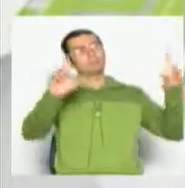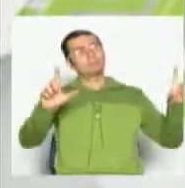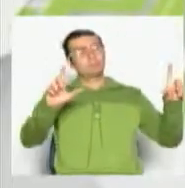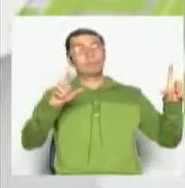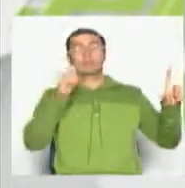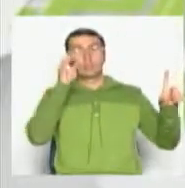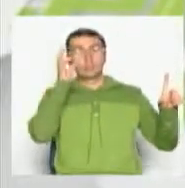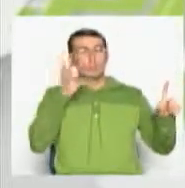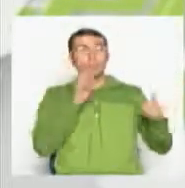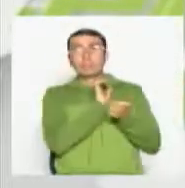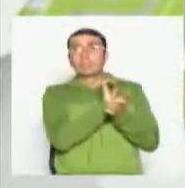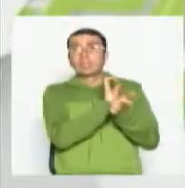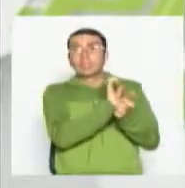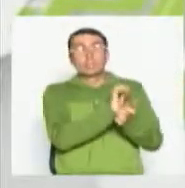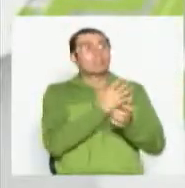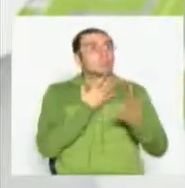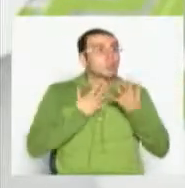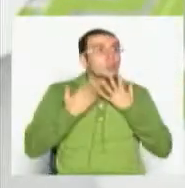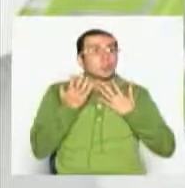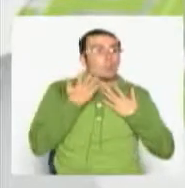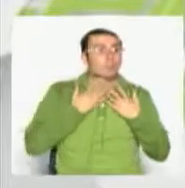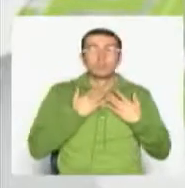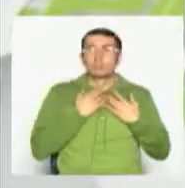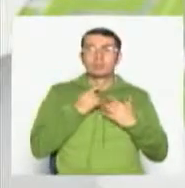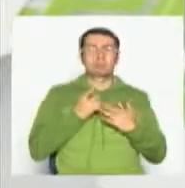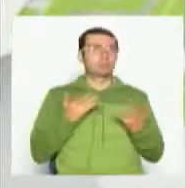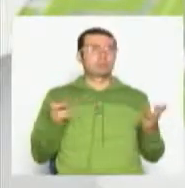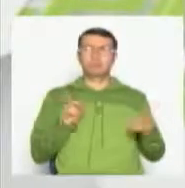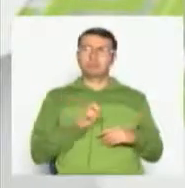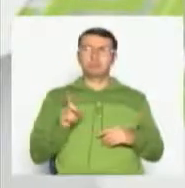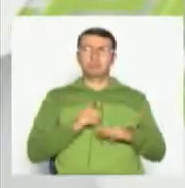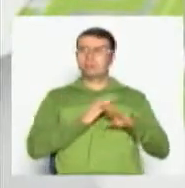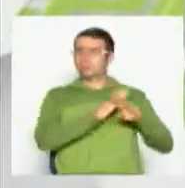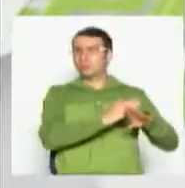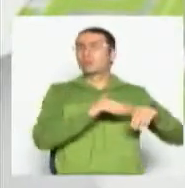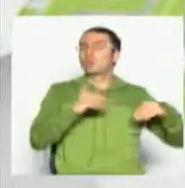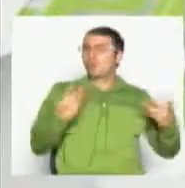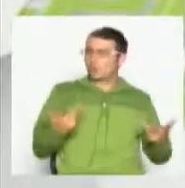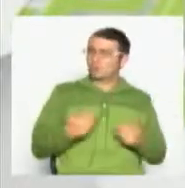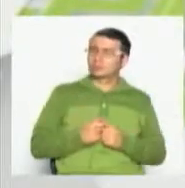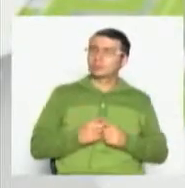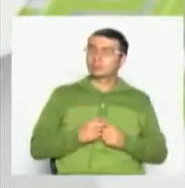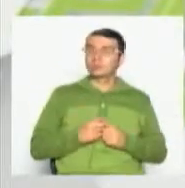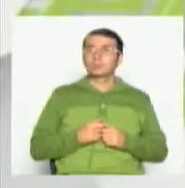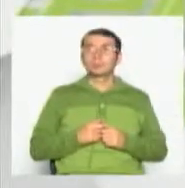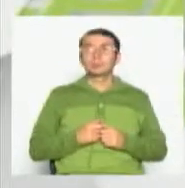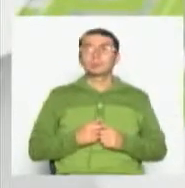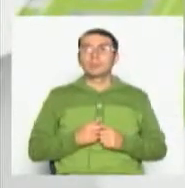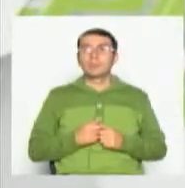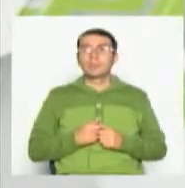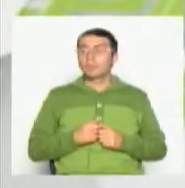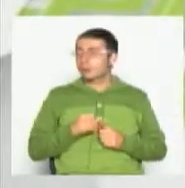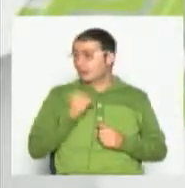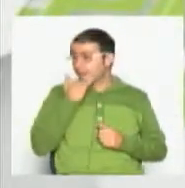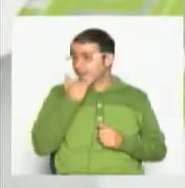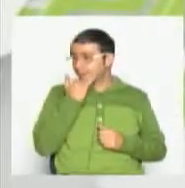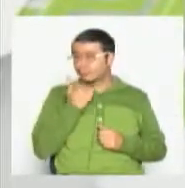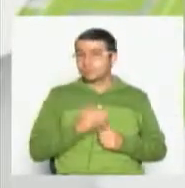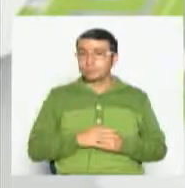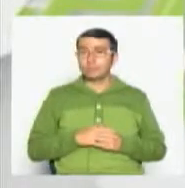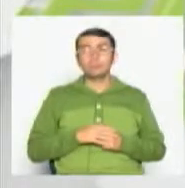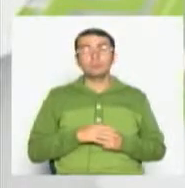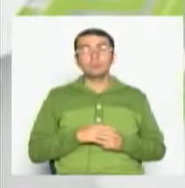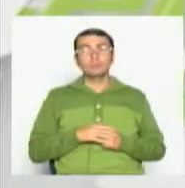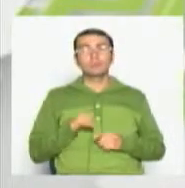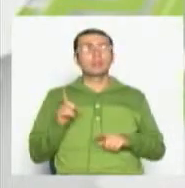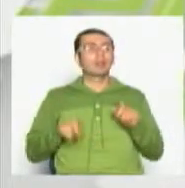nos convierta en adictos, precisamente a estar siempre pegado ahí de la televisión? Sí, Jimé, pues este que algunos, como